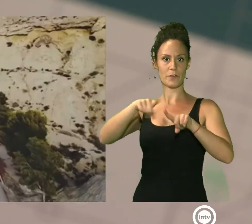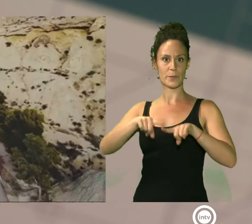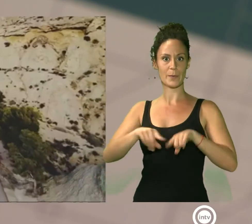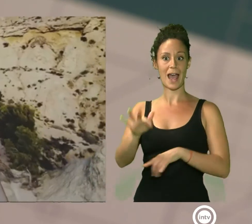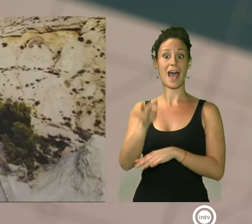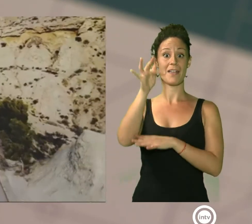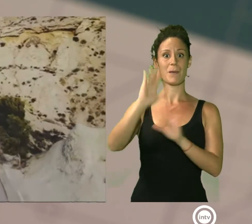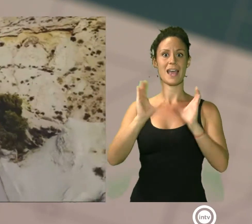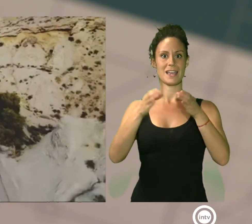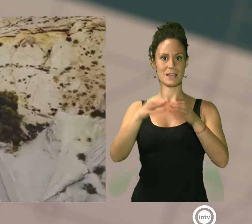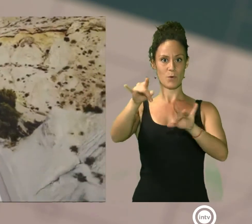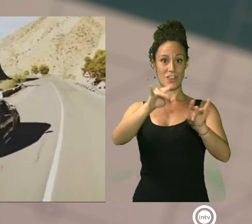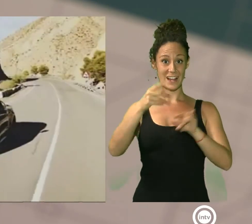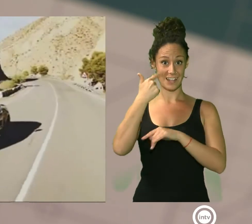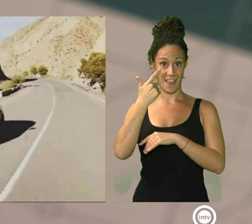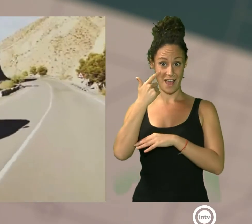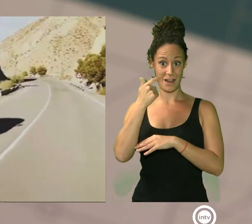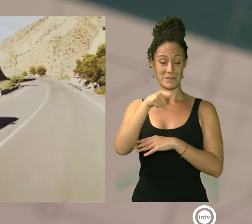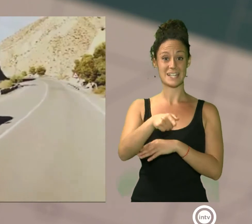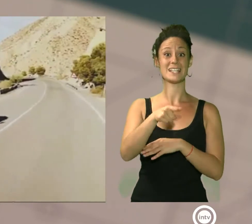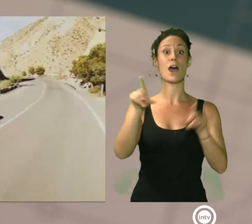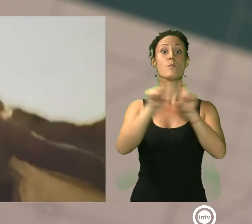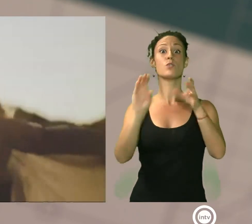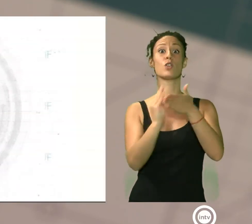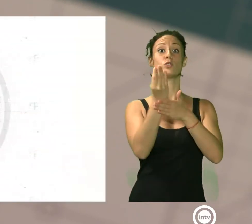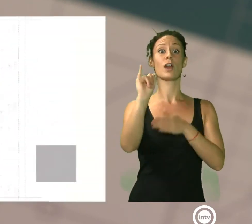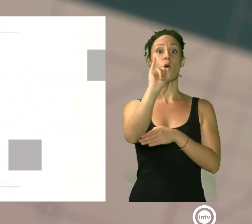equipo de la tierra, la productora Juanfran Filmmaker.